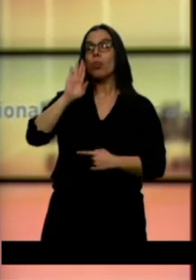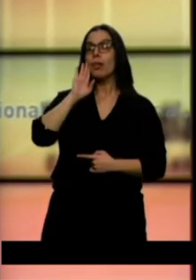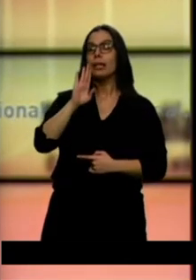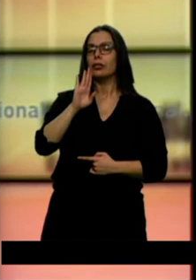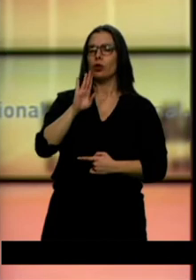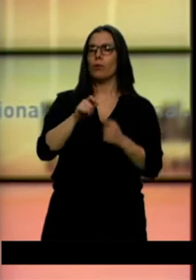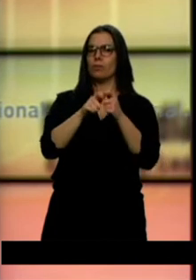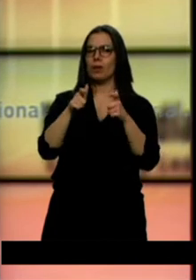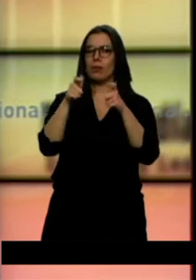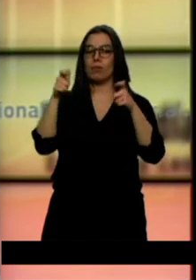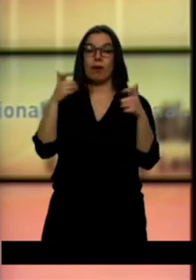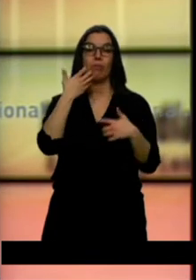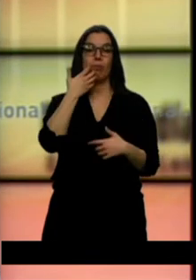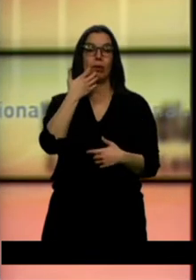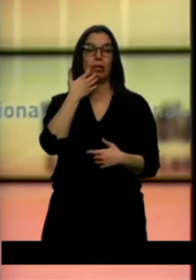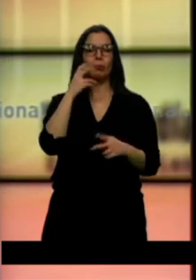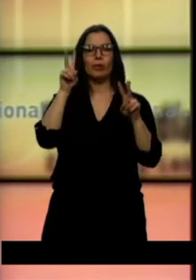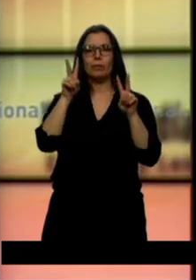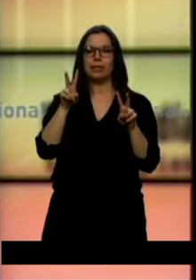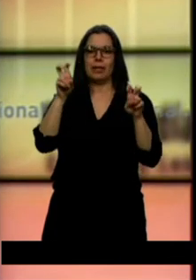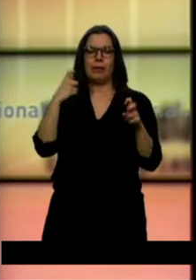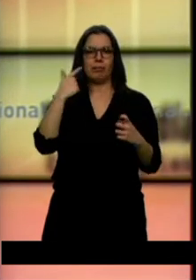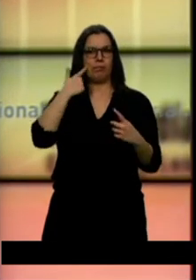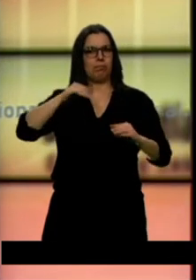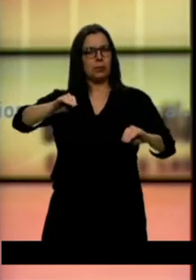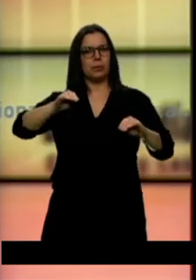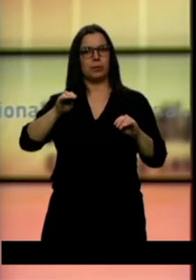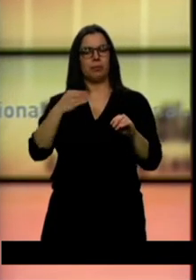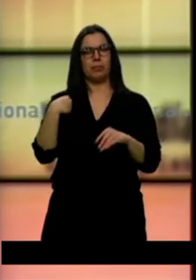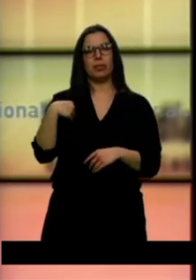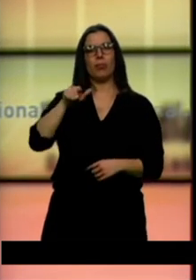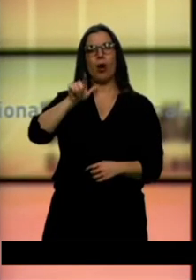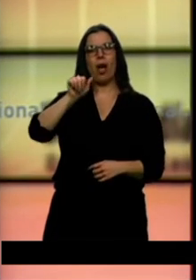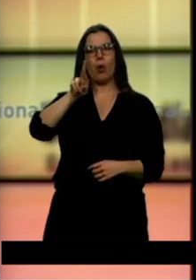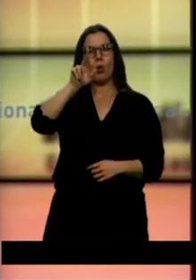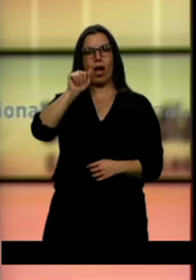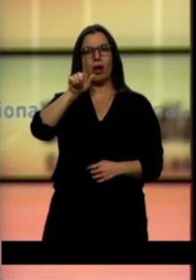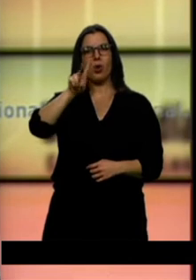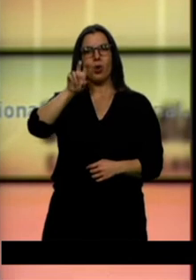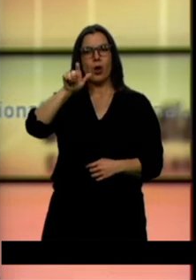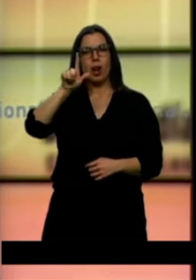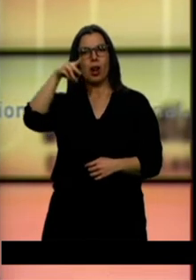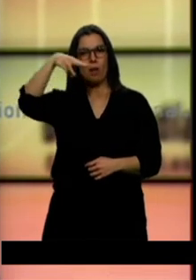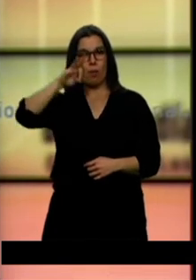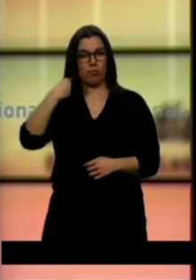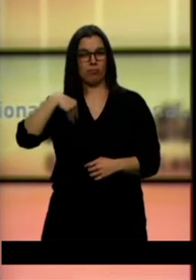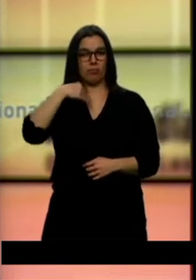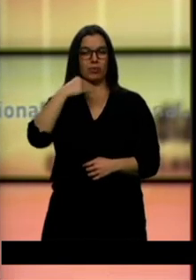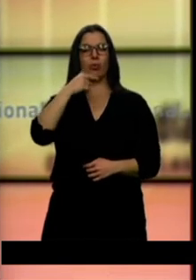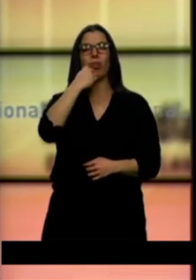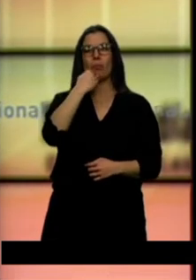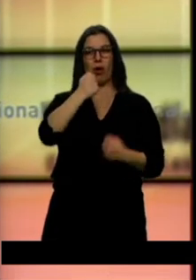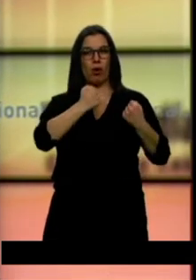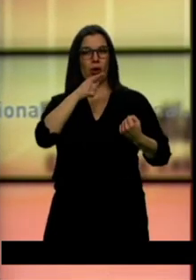el del crimen de Laura Luelmo, reabre en la cuestión de la prisión permanente revisable. Un debate entre detractores y partidarios que ayer se reprodujo en